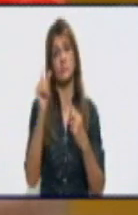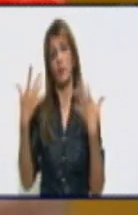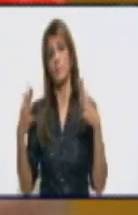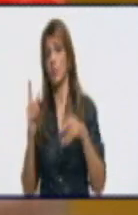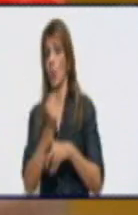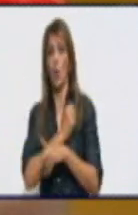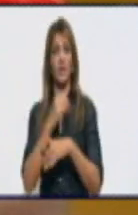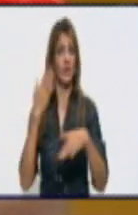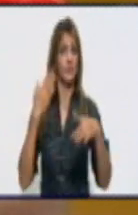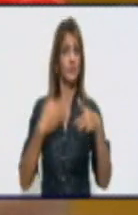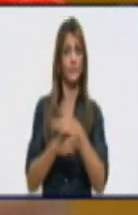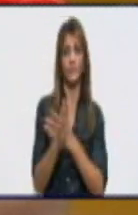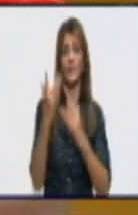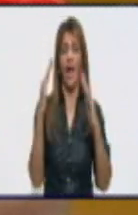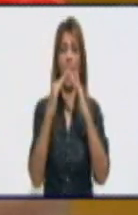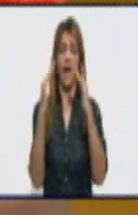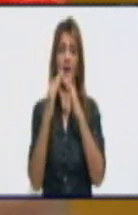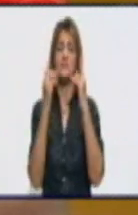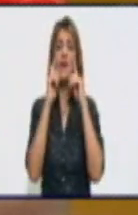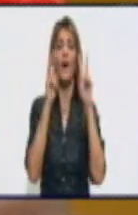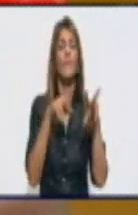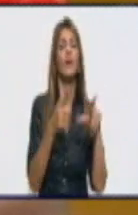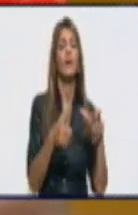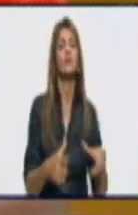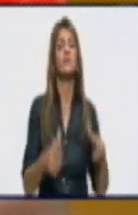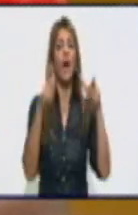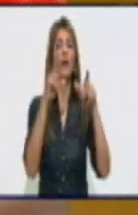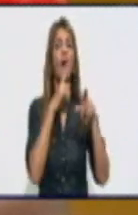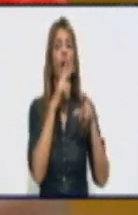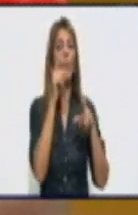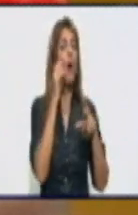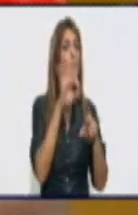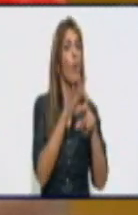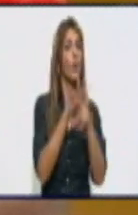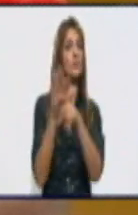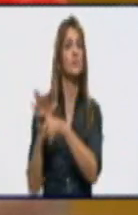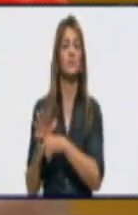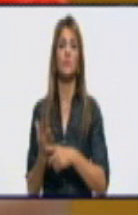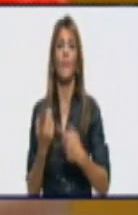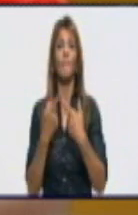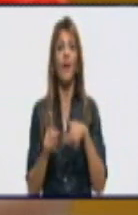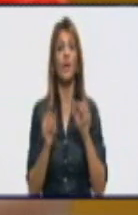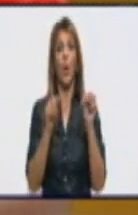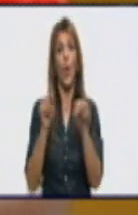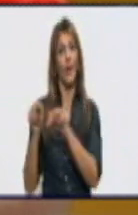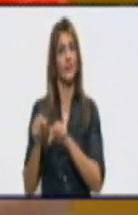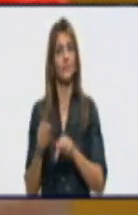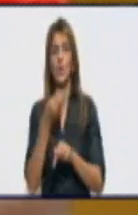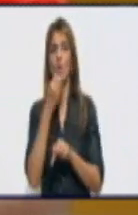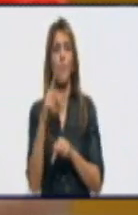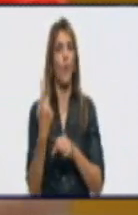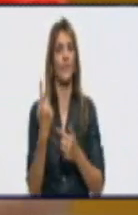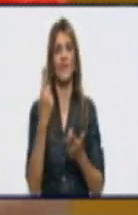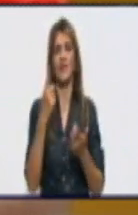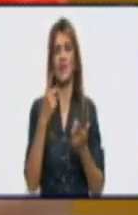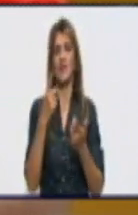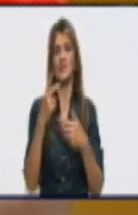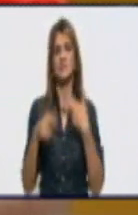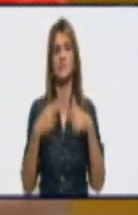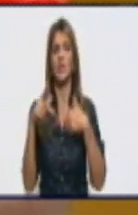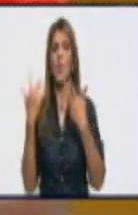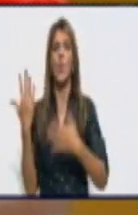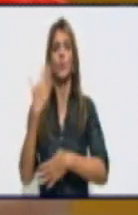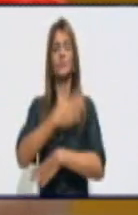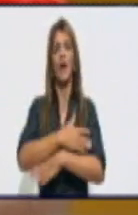de que hay que cuidarse, de que hay que usar la mascarilla. Pero bueno, esto no puede ser un obstáculo para que nosotros también